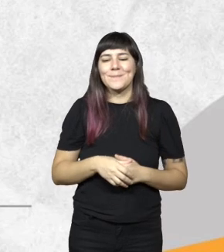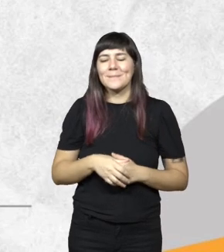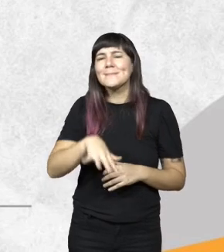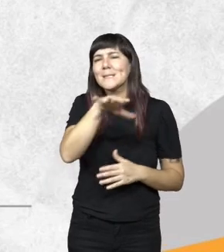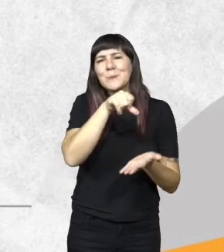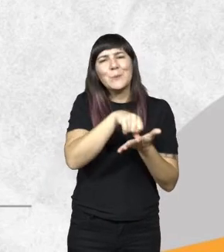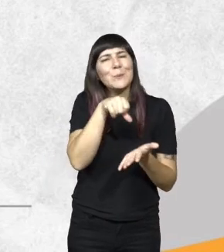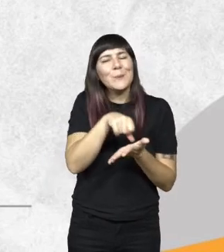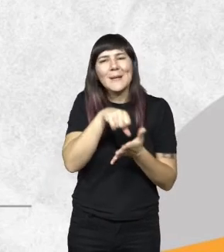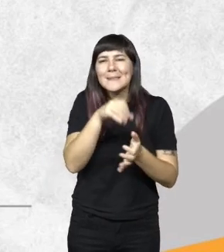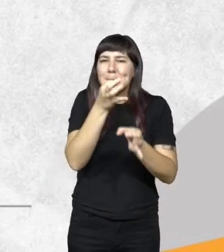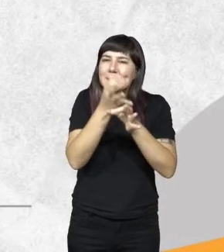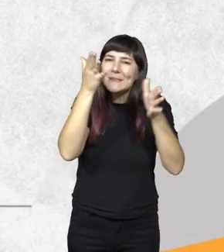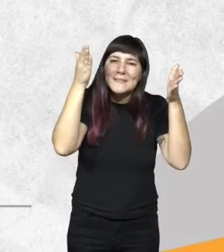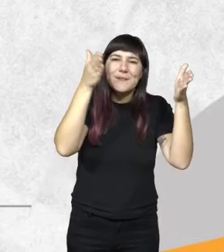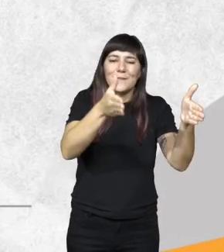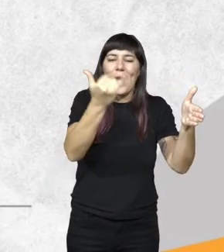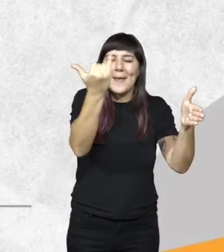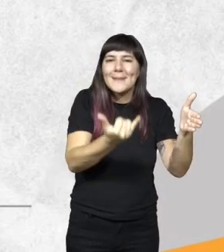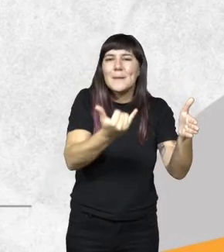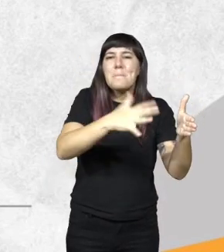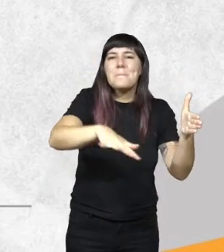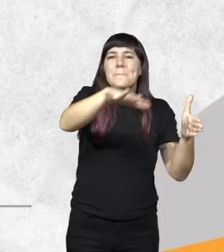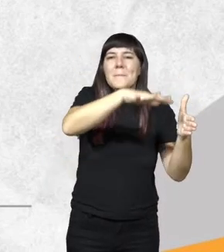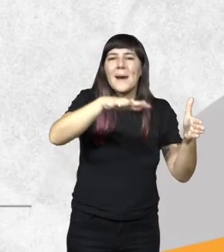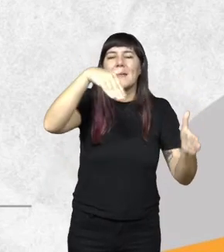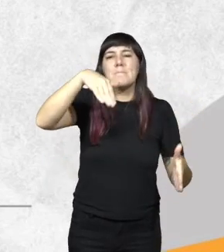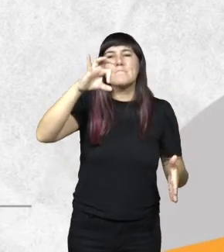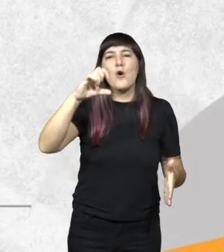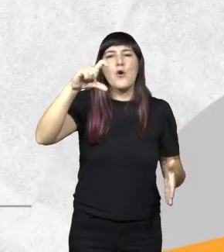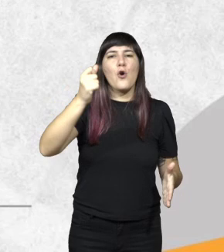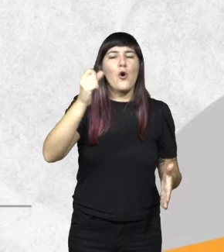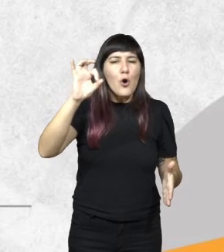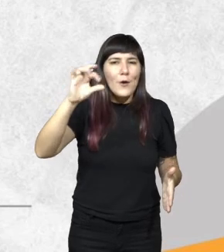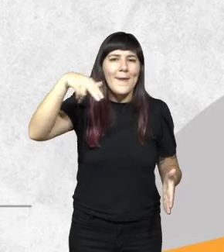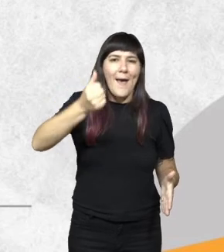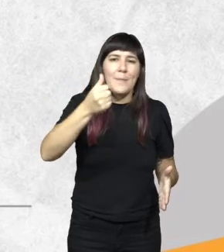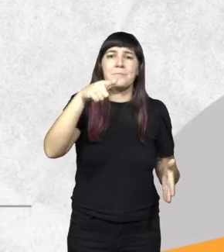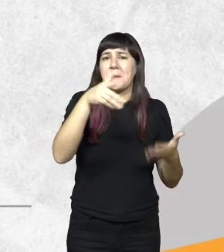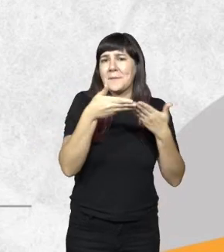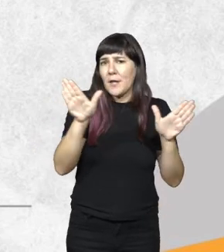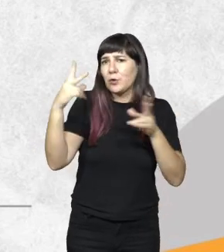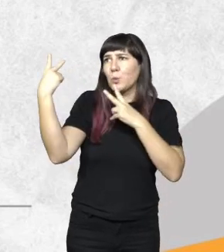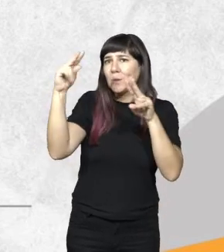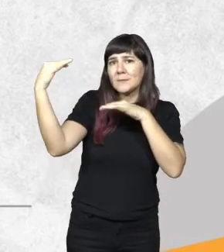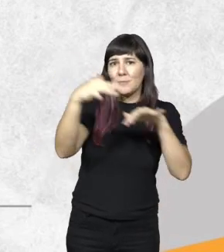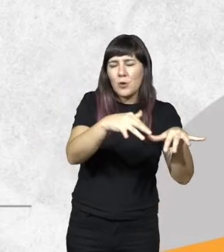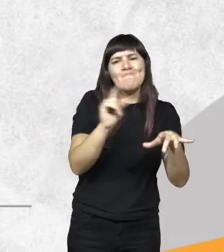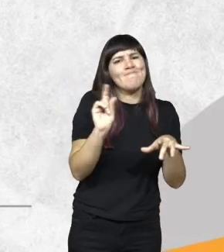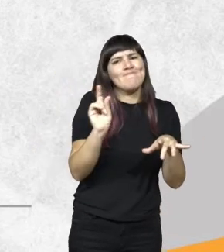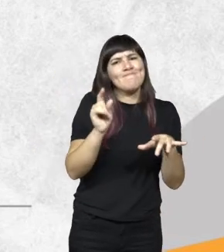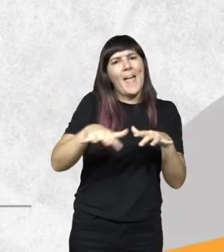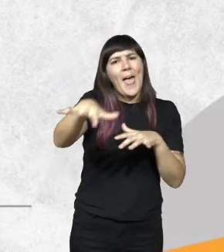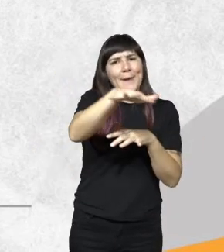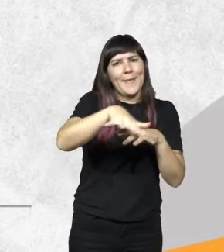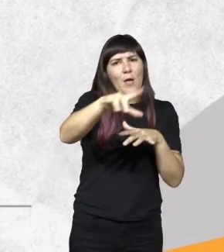lugar específicamente tienen ahí el parque provincial Moconá que está abierto al público al turismo no así el que es el